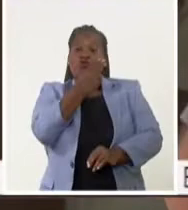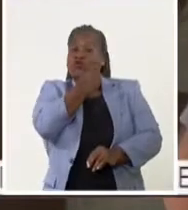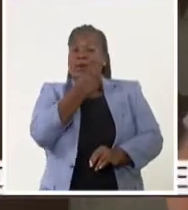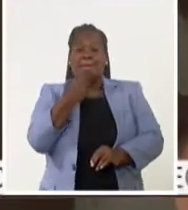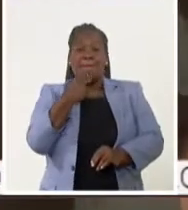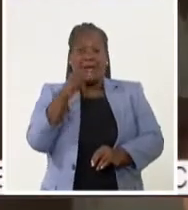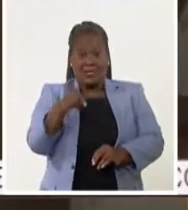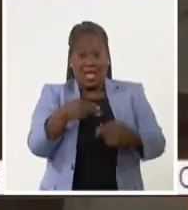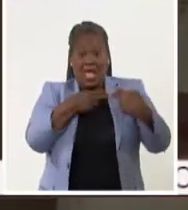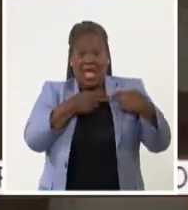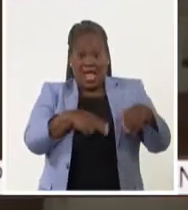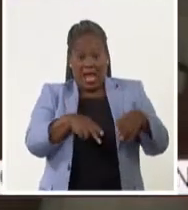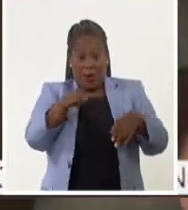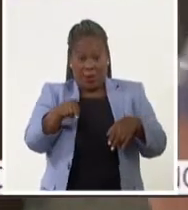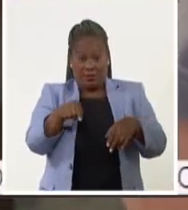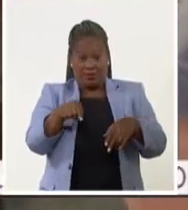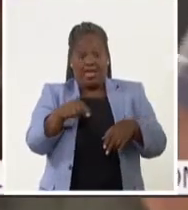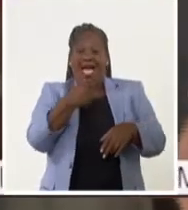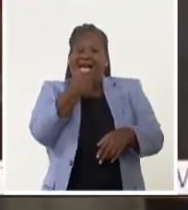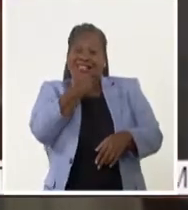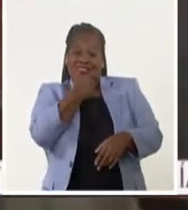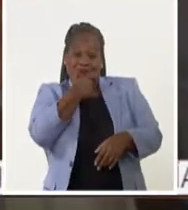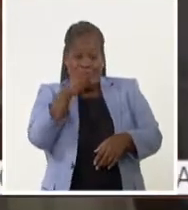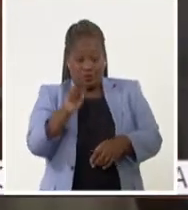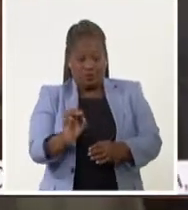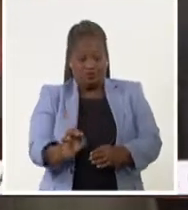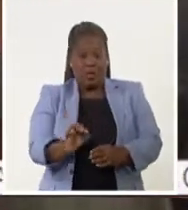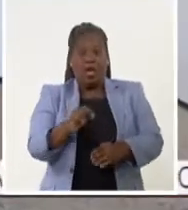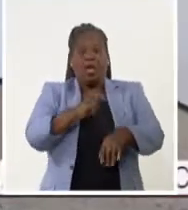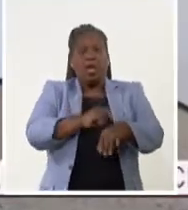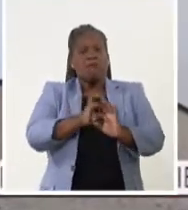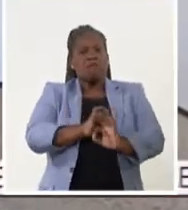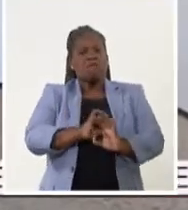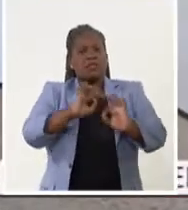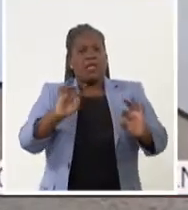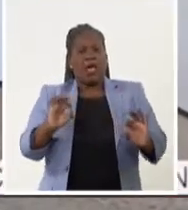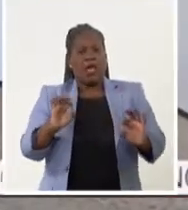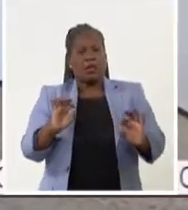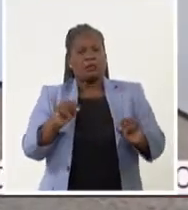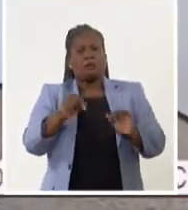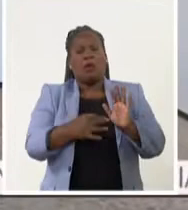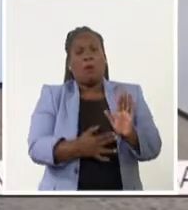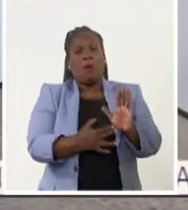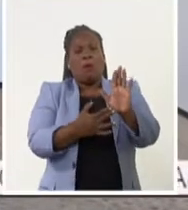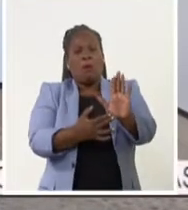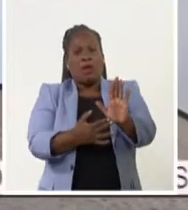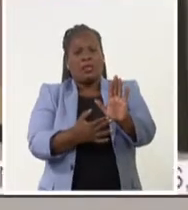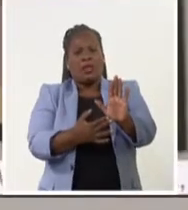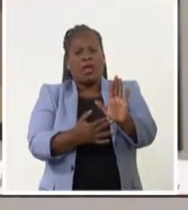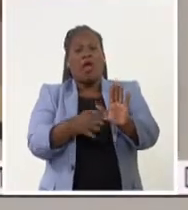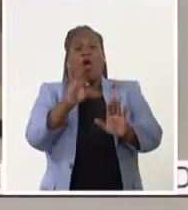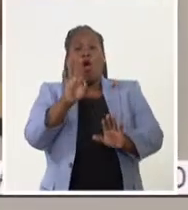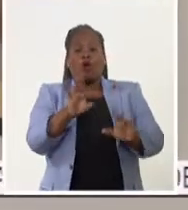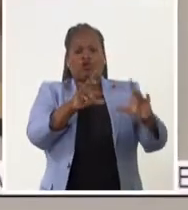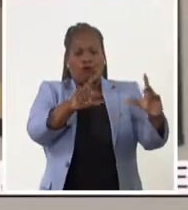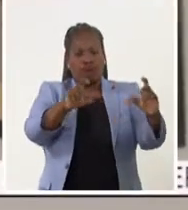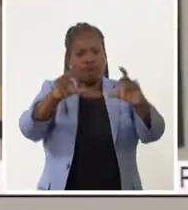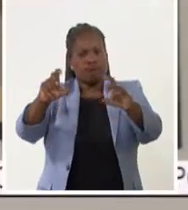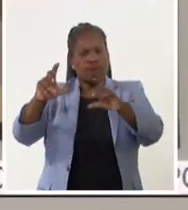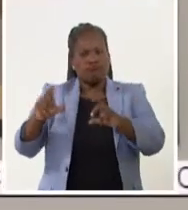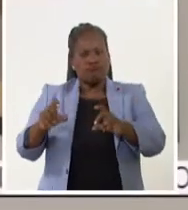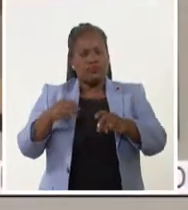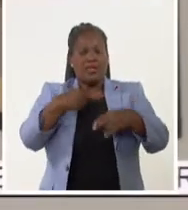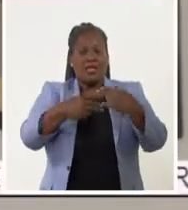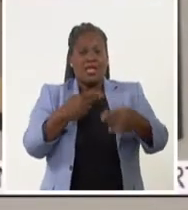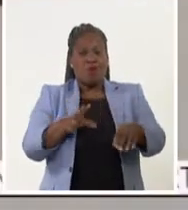héroe de la República de Cuba, Antonio Guerrero, devino a un momento especial de la jornada. La muestra, compuesta por ocho retratos realizados en la